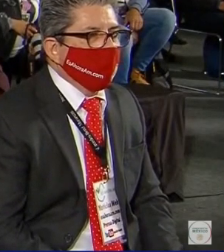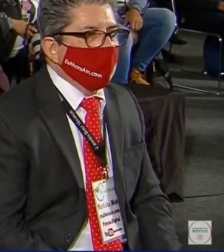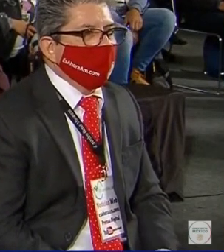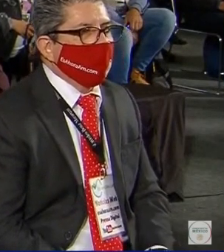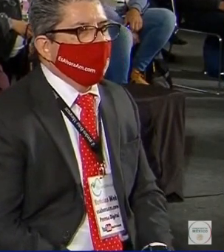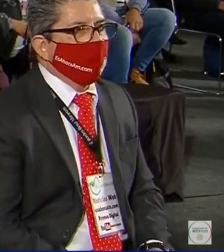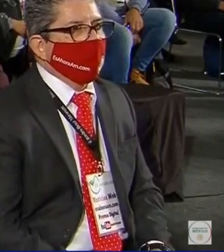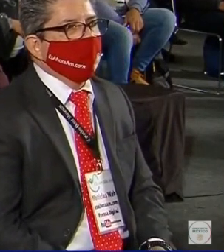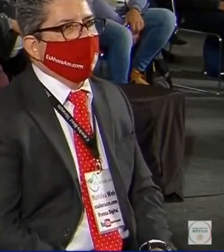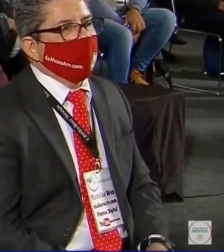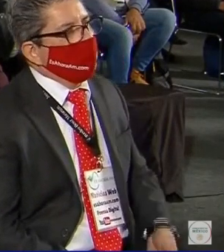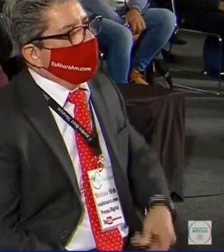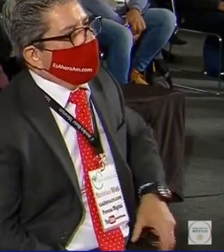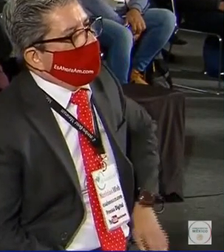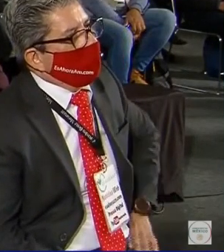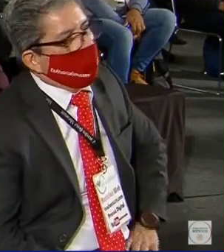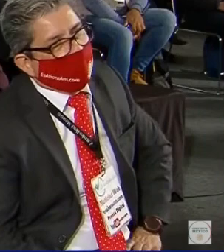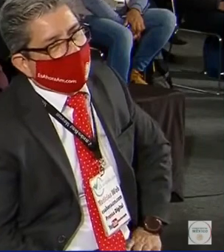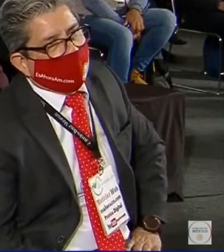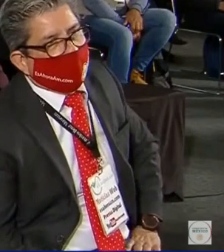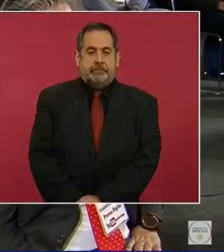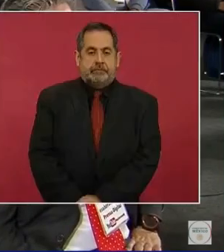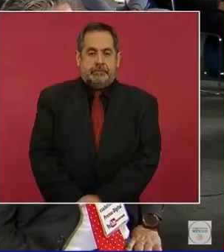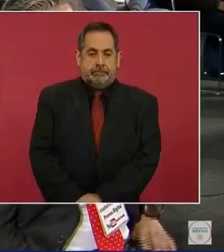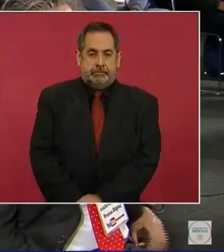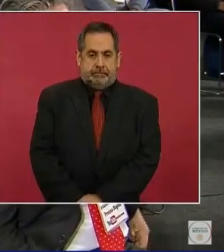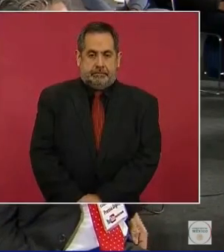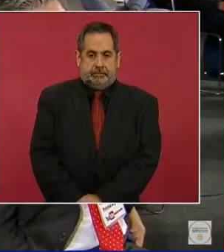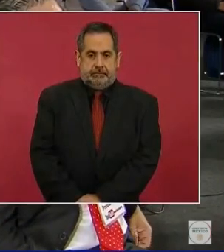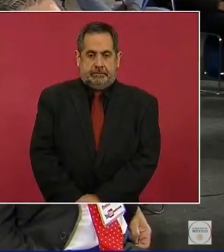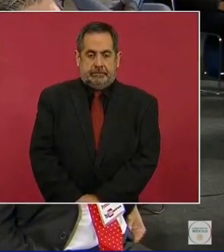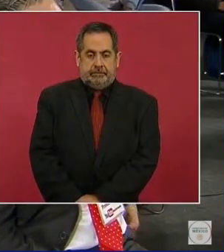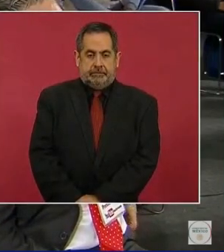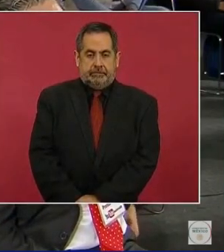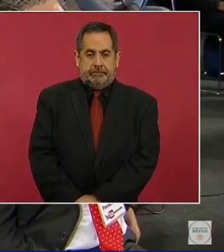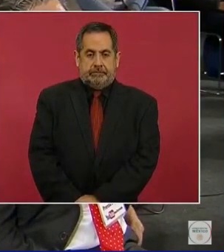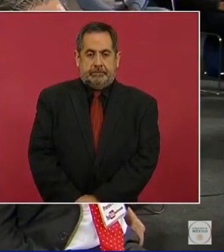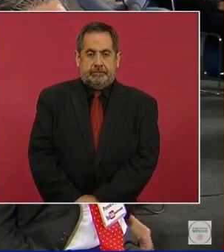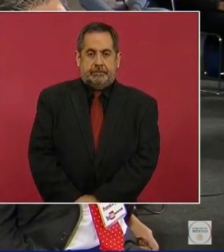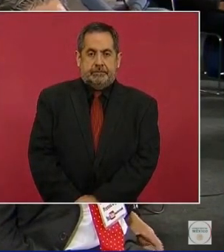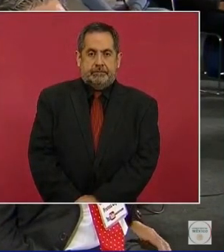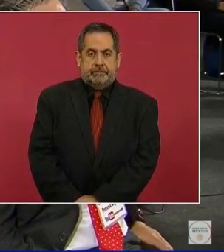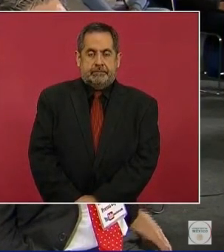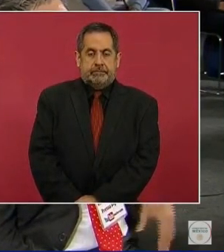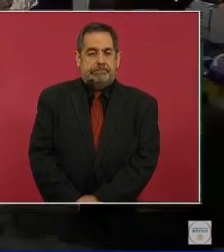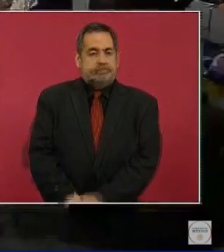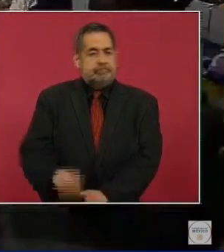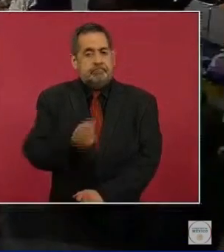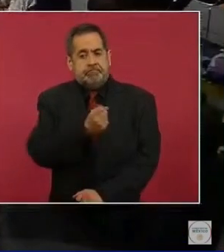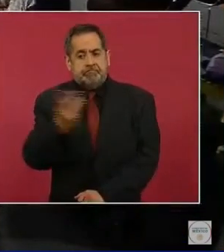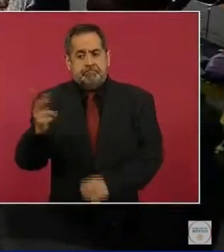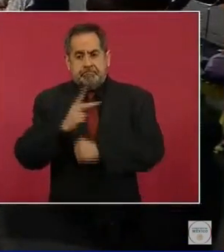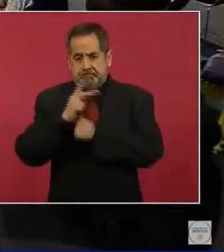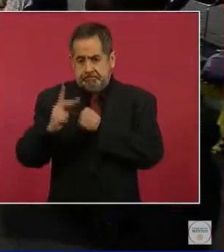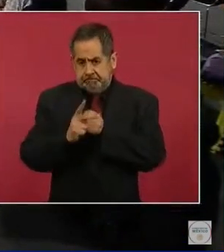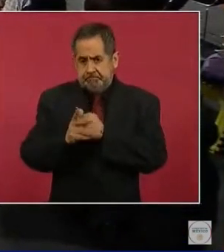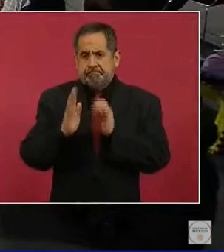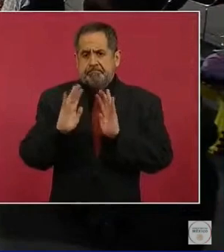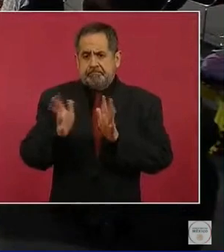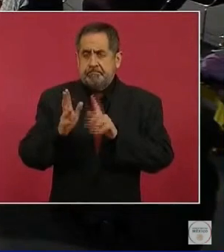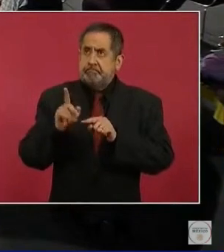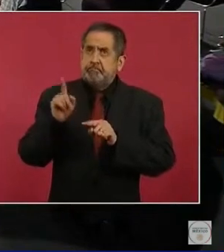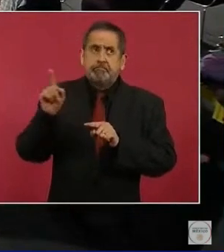importante, y el tema de levantar las restricciones sanitarias, ya hay países que ya tienen completamente